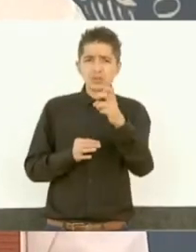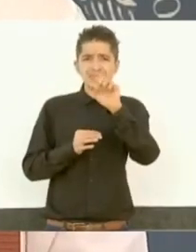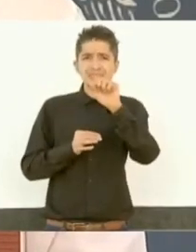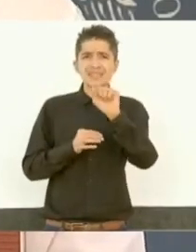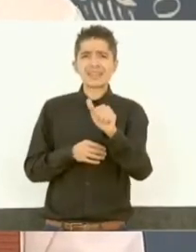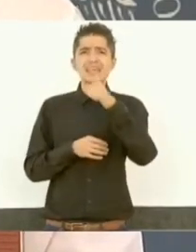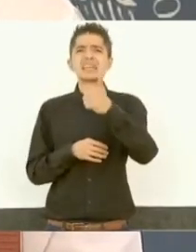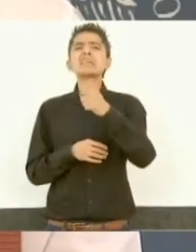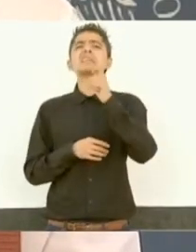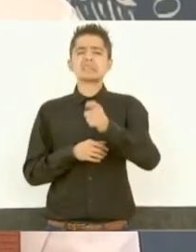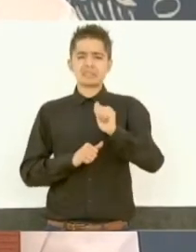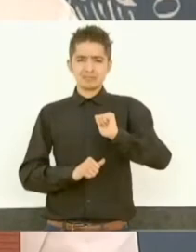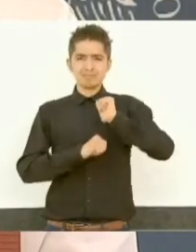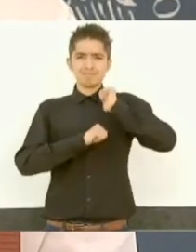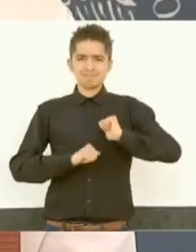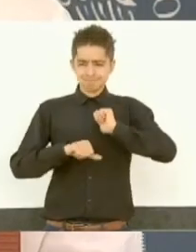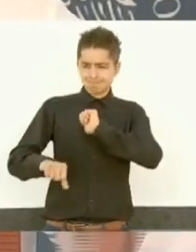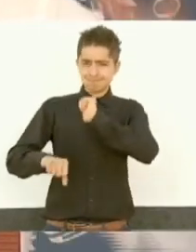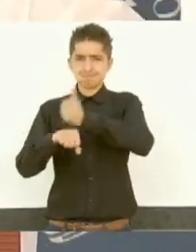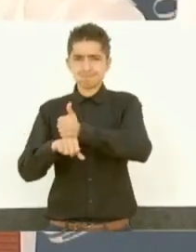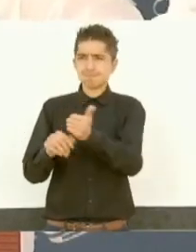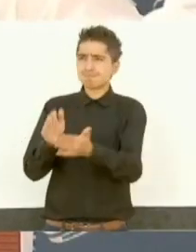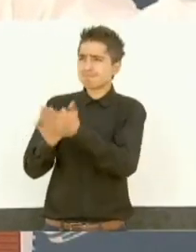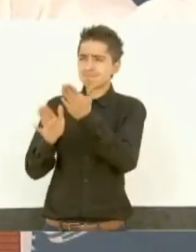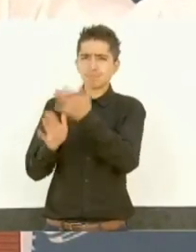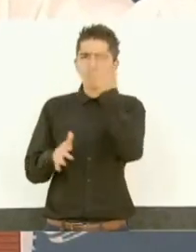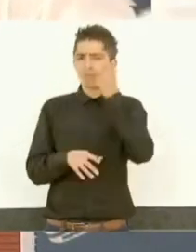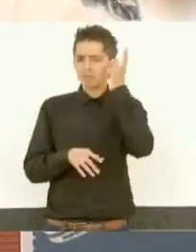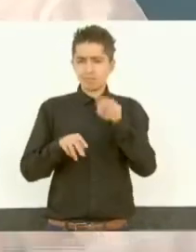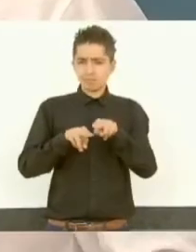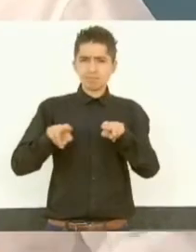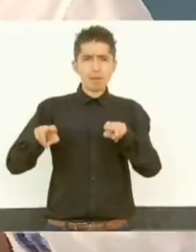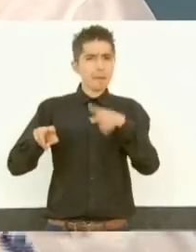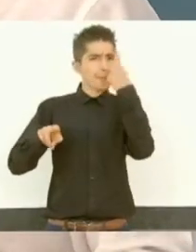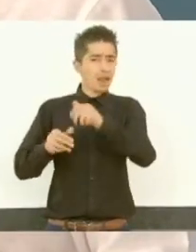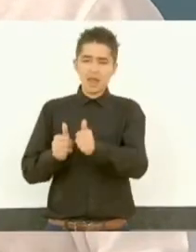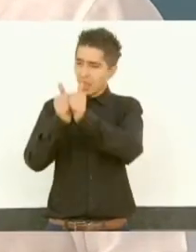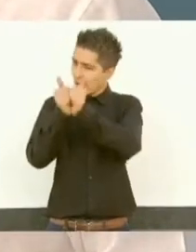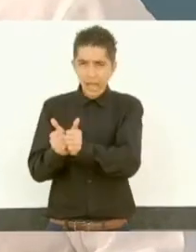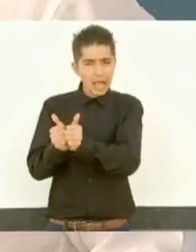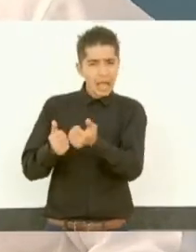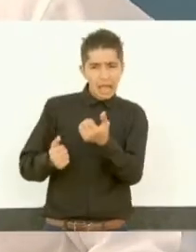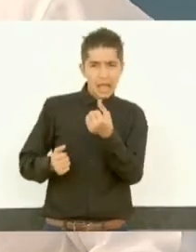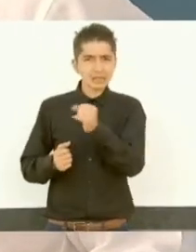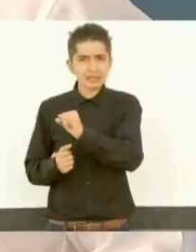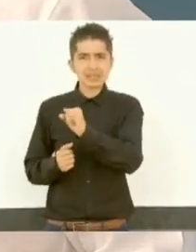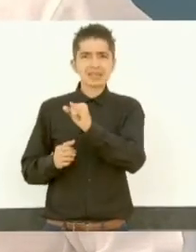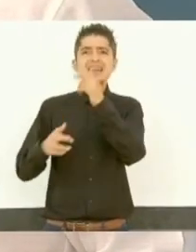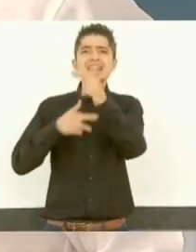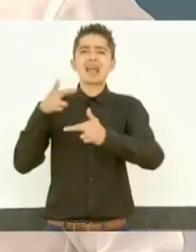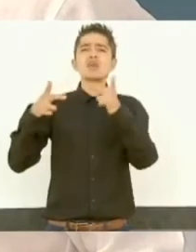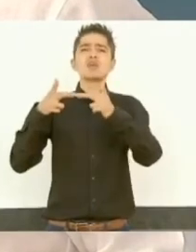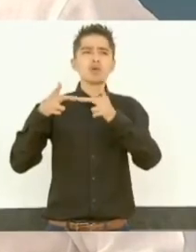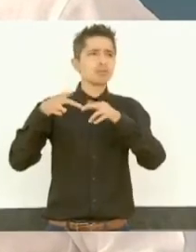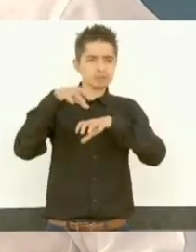cuarteles para permanecer en las regiones,